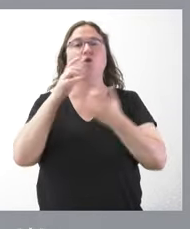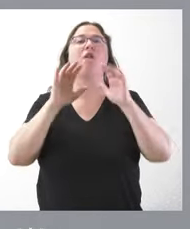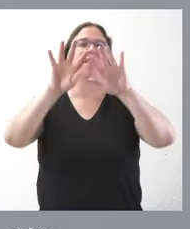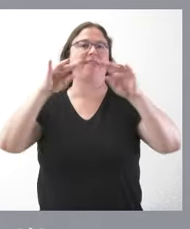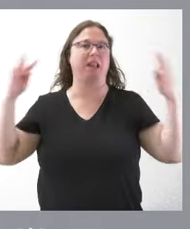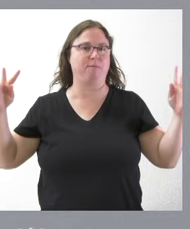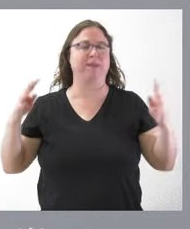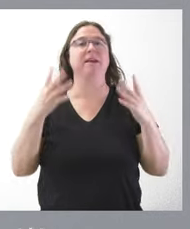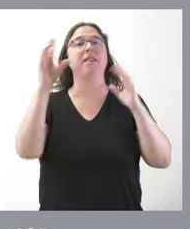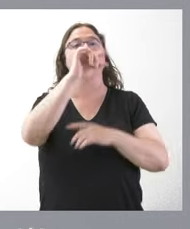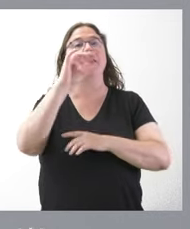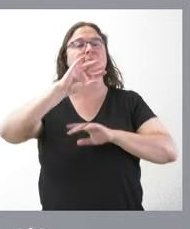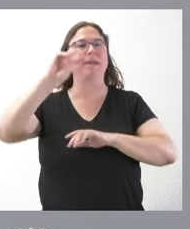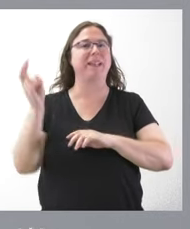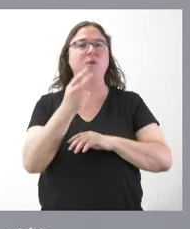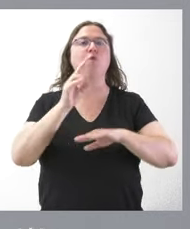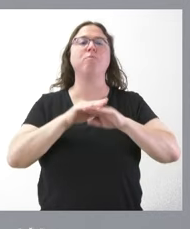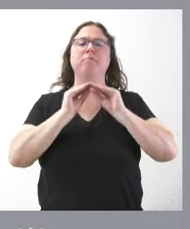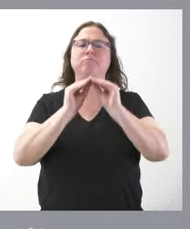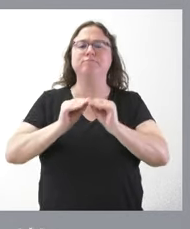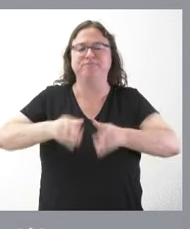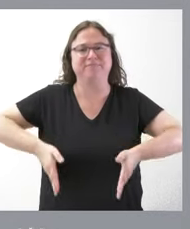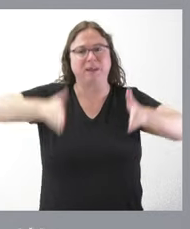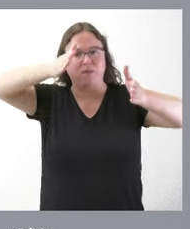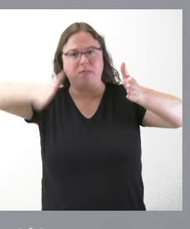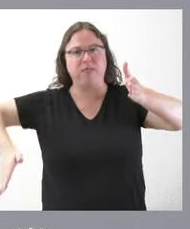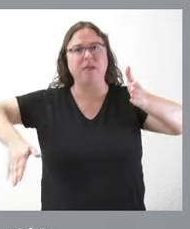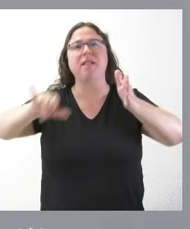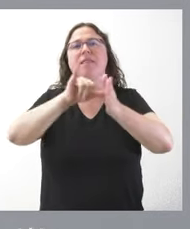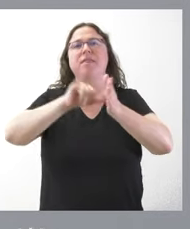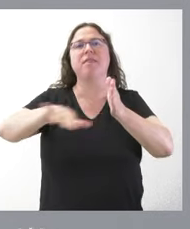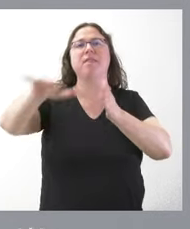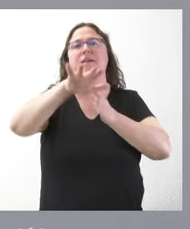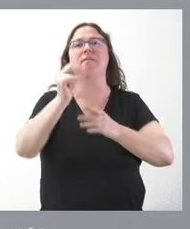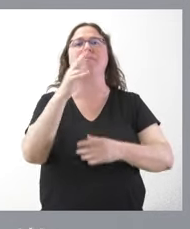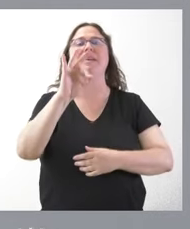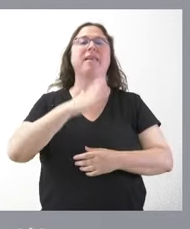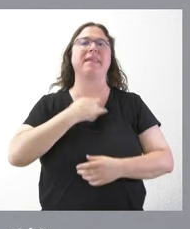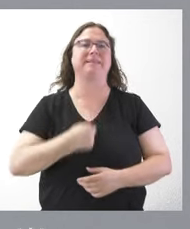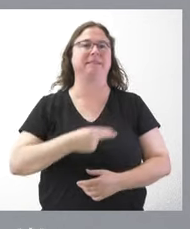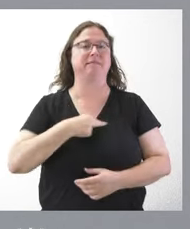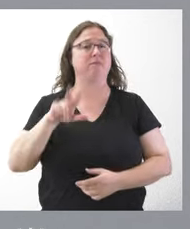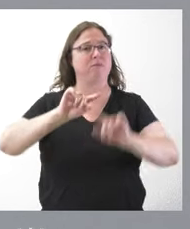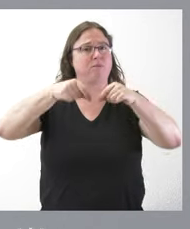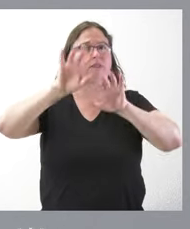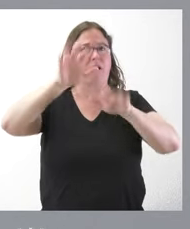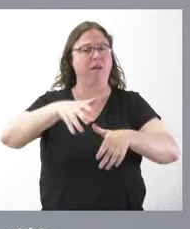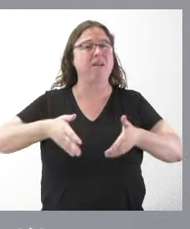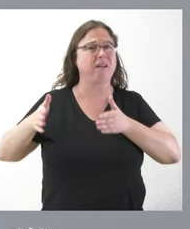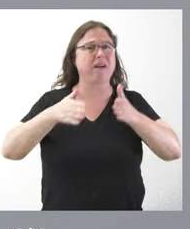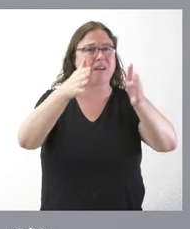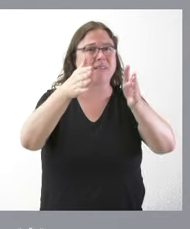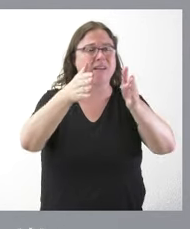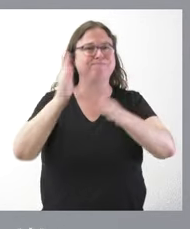sanear y acondicionar un talud de la carretera que está en las inmediaciones de Villar de Santiago León. Esta carretera se vio